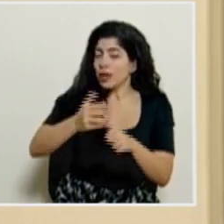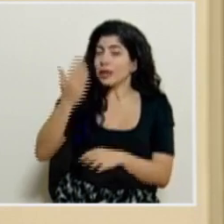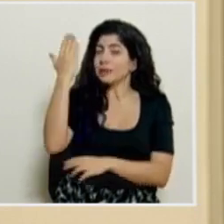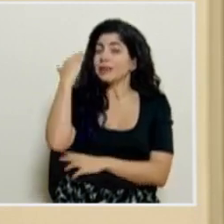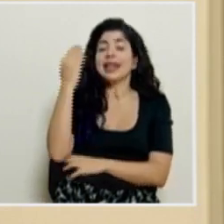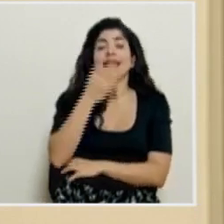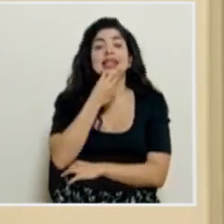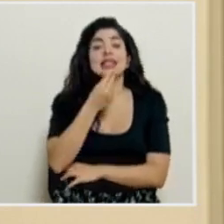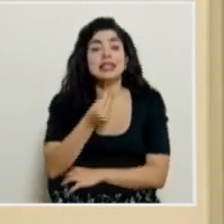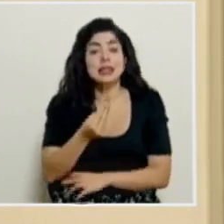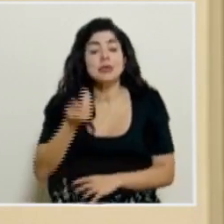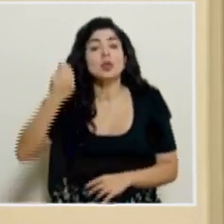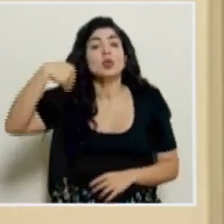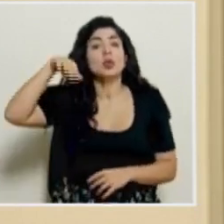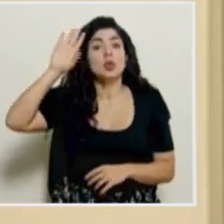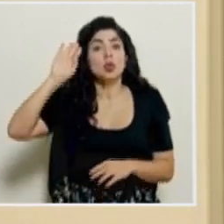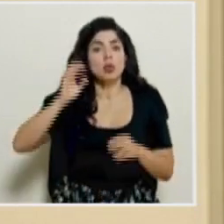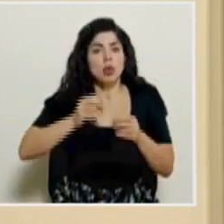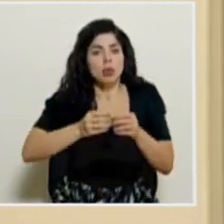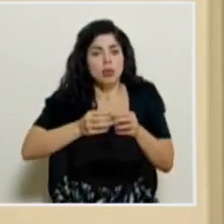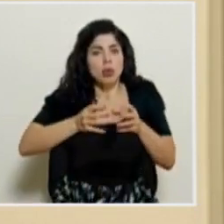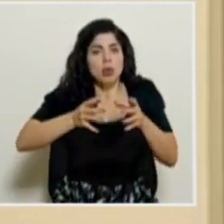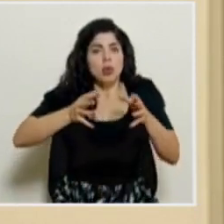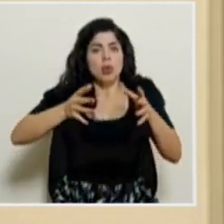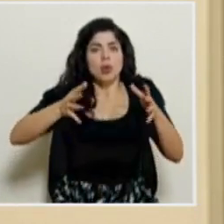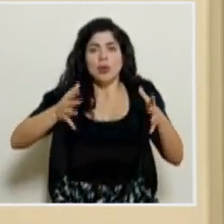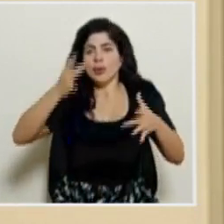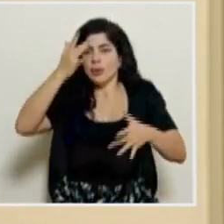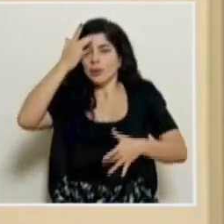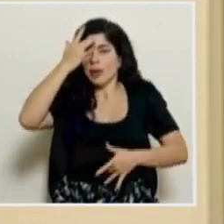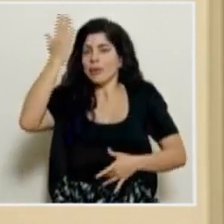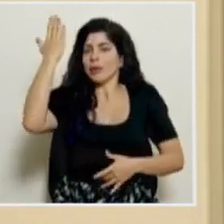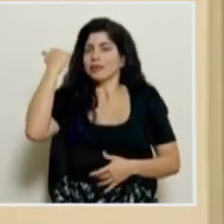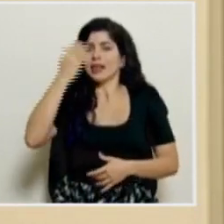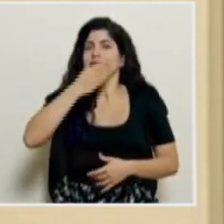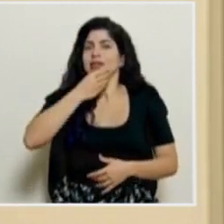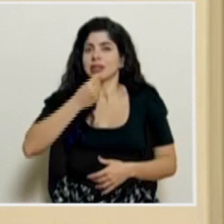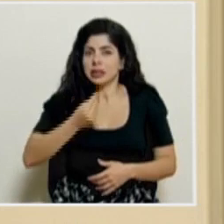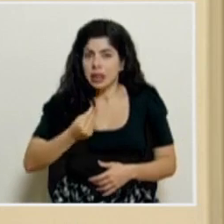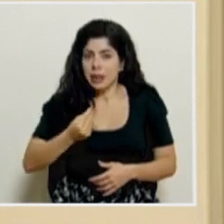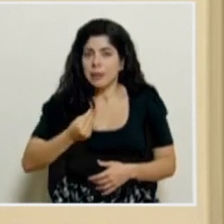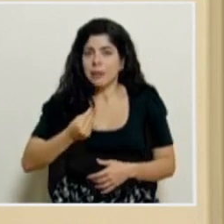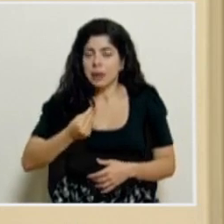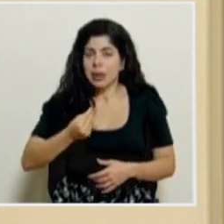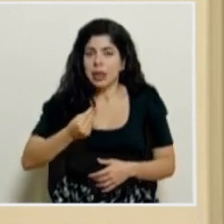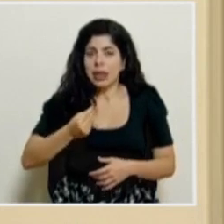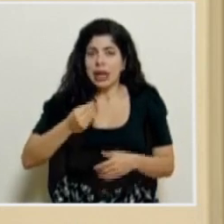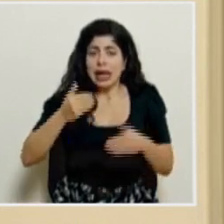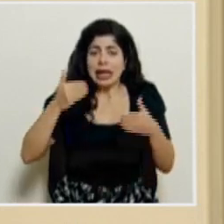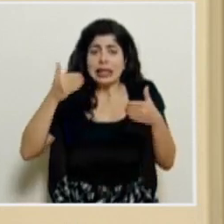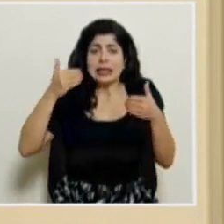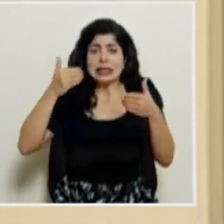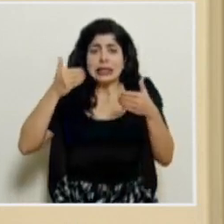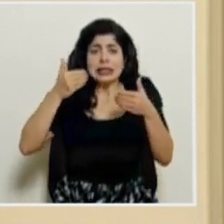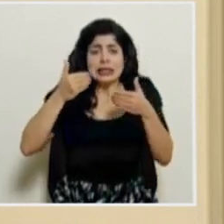diciembre tuvimos un incremento muy importante de casos y estuvimos de hecho que al borde